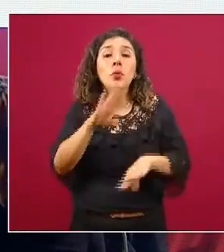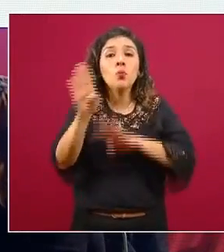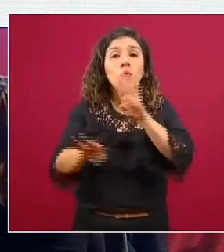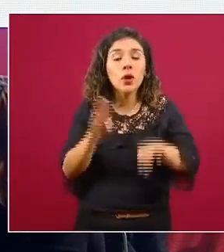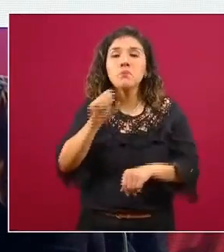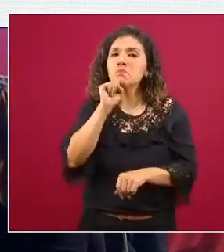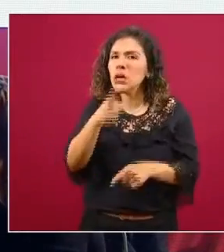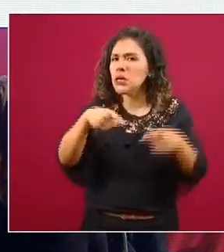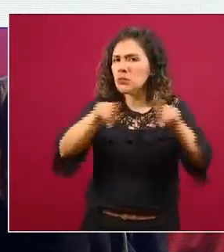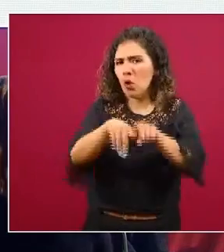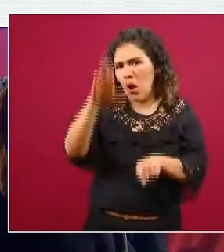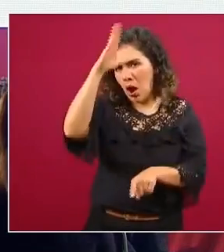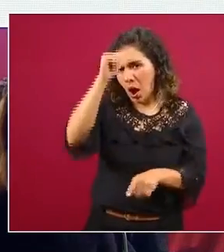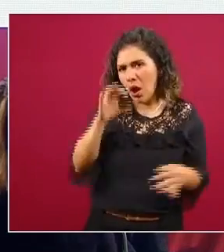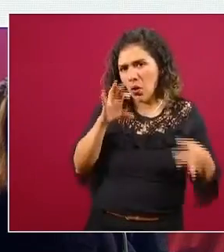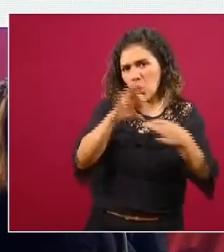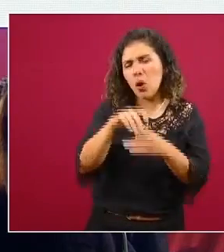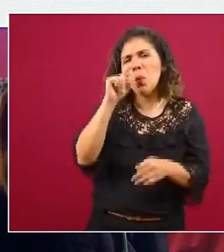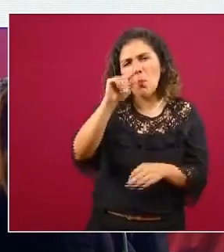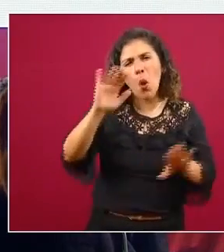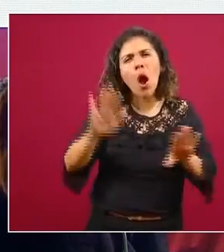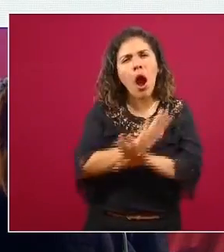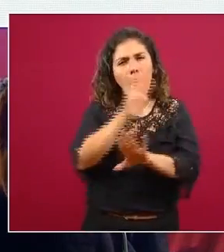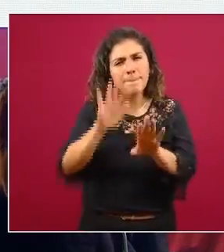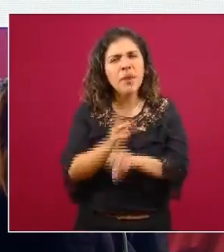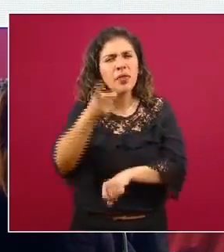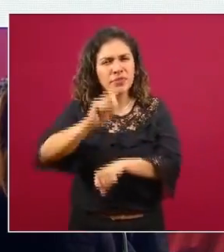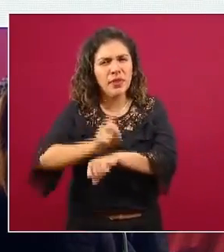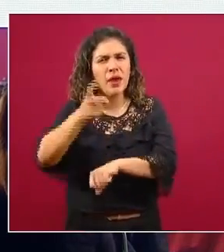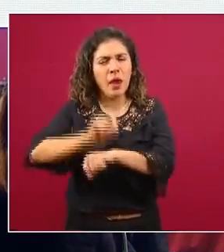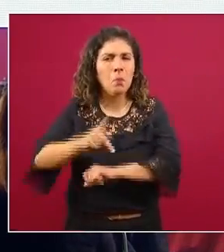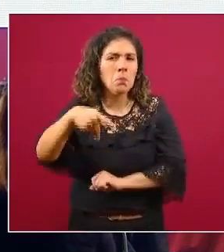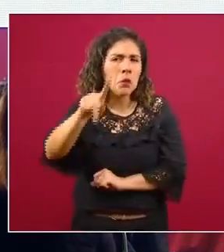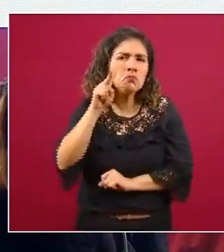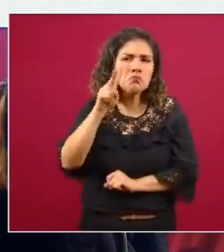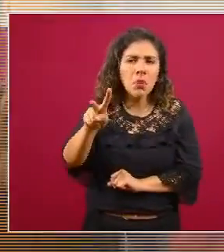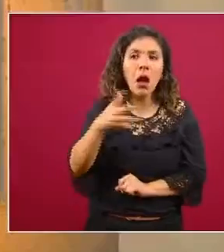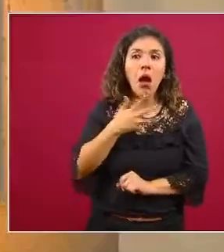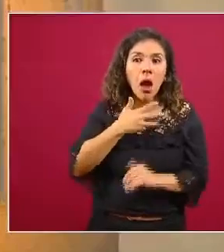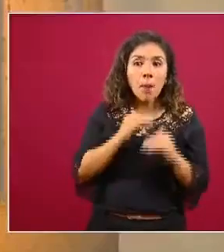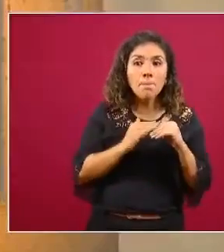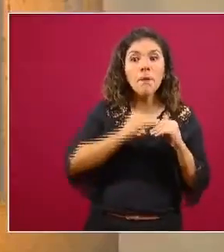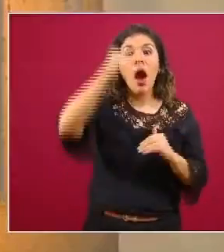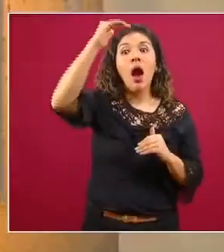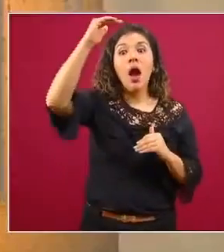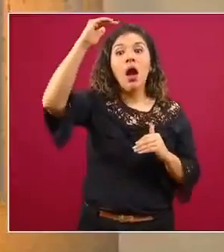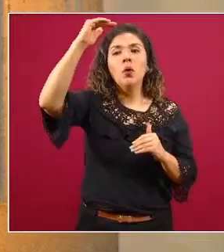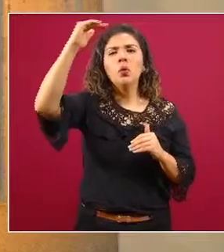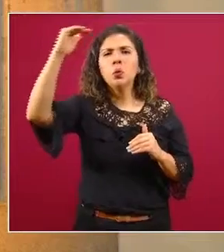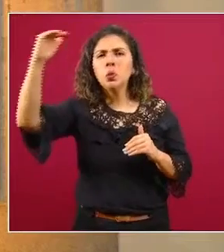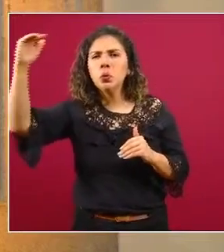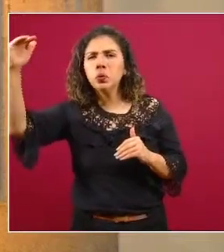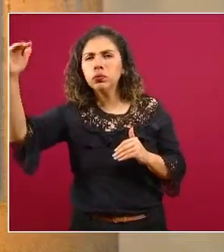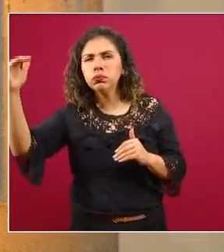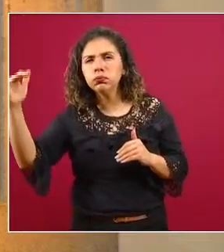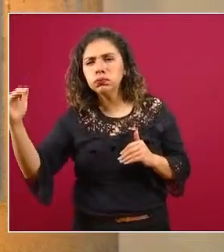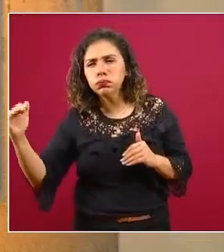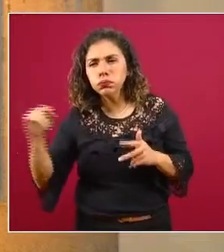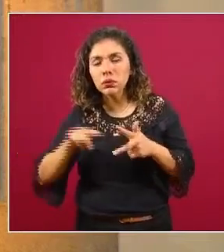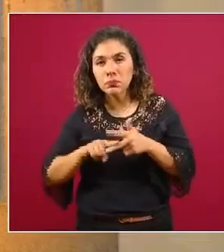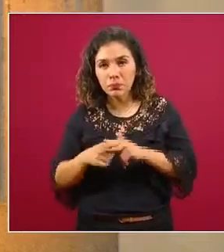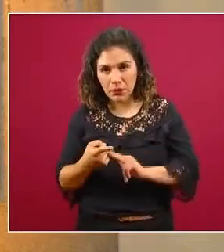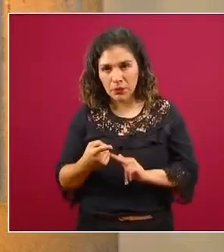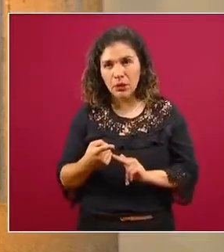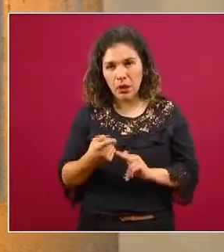exactamente la misma tendencia cambian un poco los días pero ustedes pueden ver como subió mucho se estabilizó y comenzó a bajar y